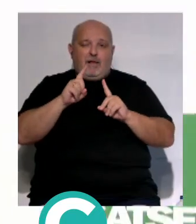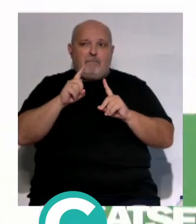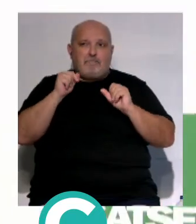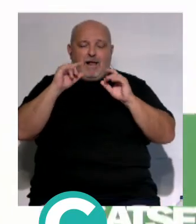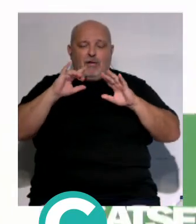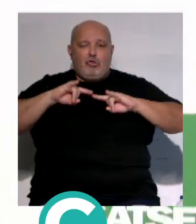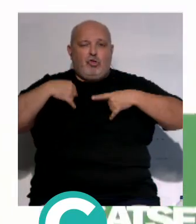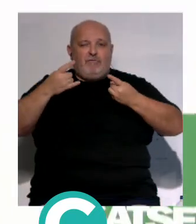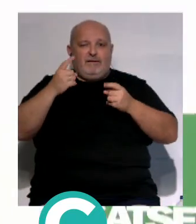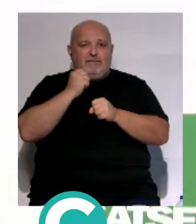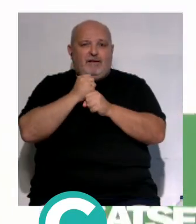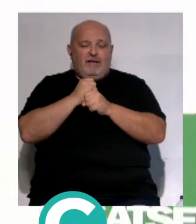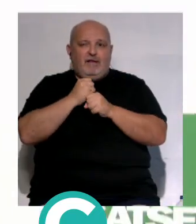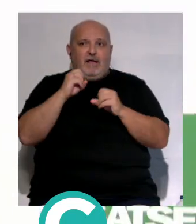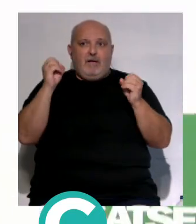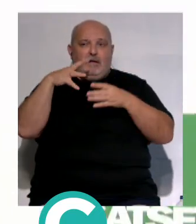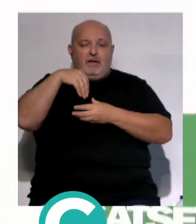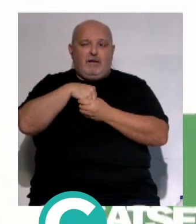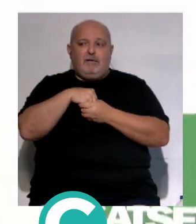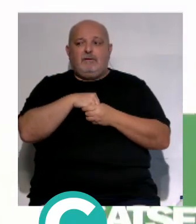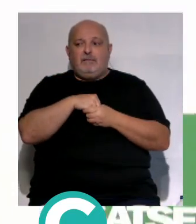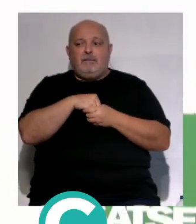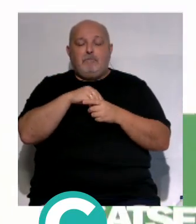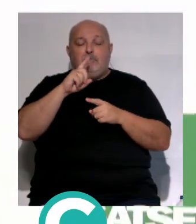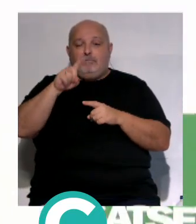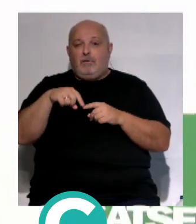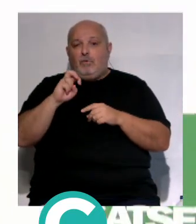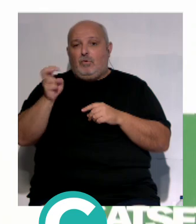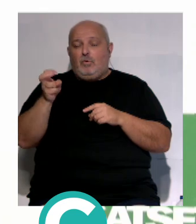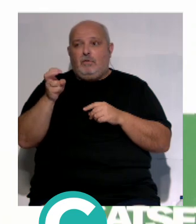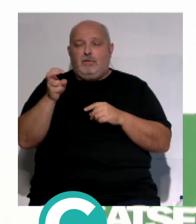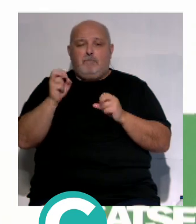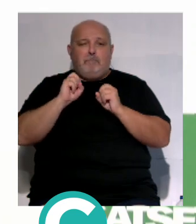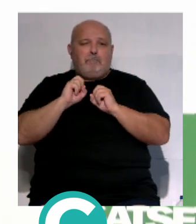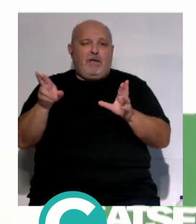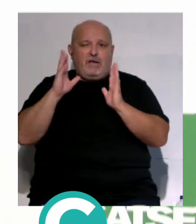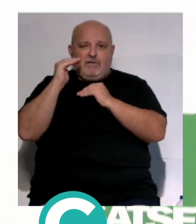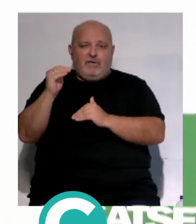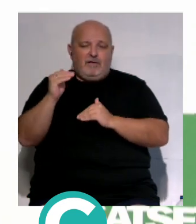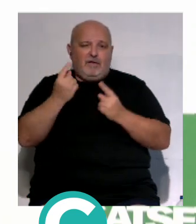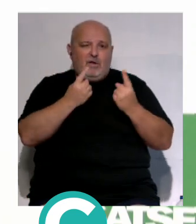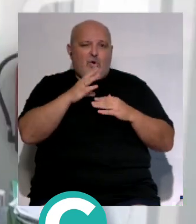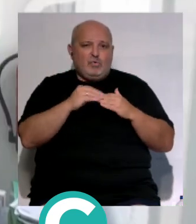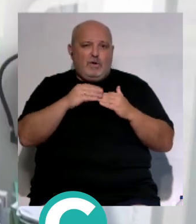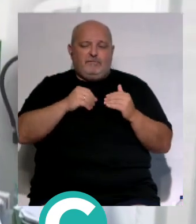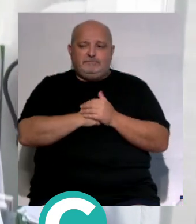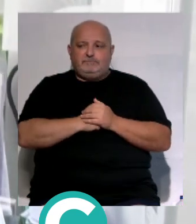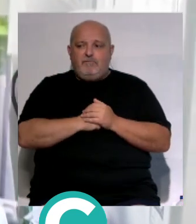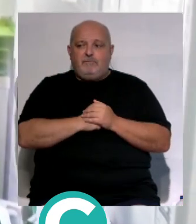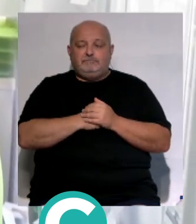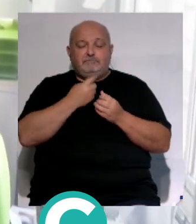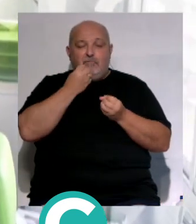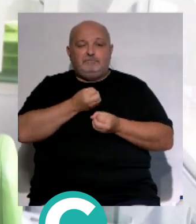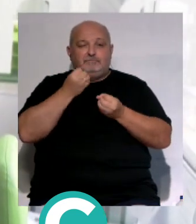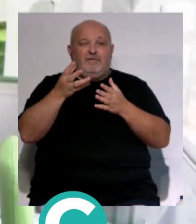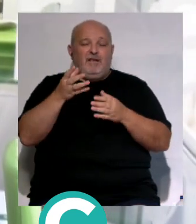asistencial para los profesionales que se queden en la ambulancia y, por supuesto, para mejorar la asistencia que se presta a los usuarios. Según han